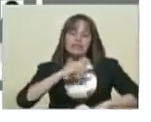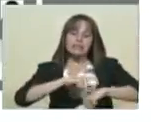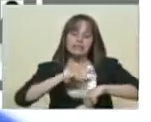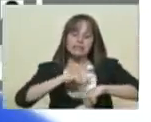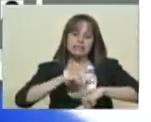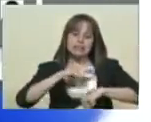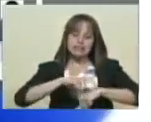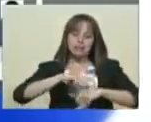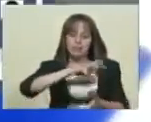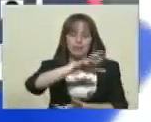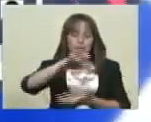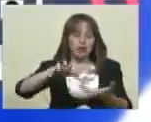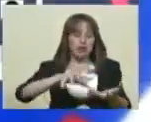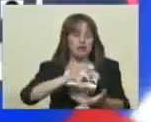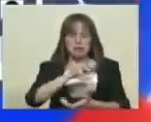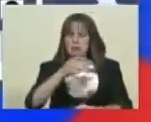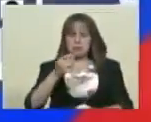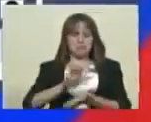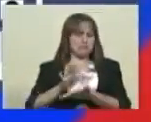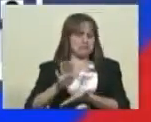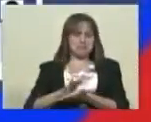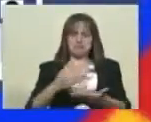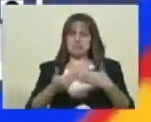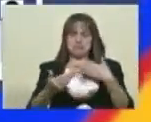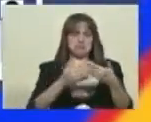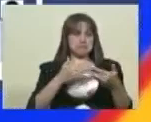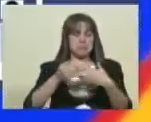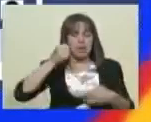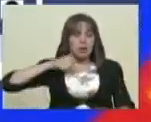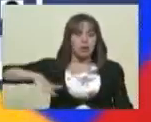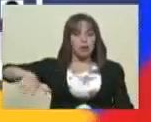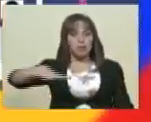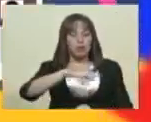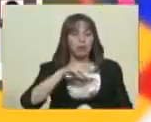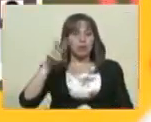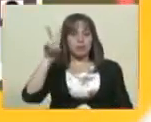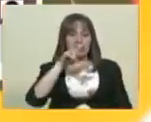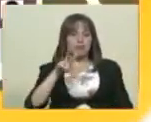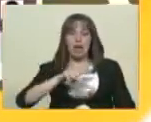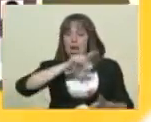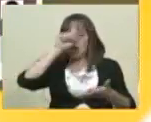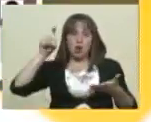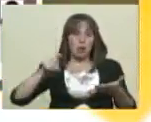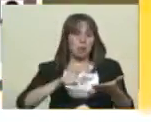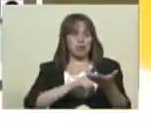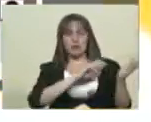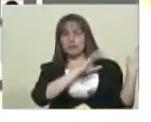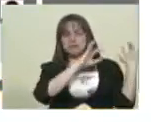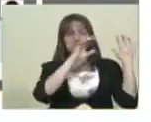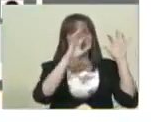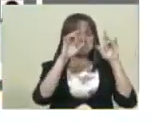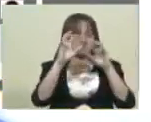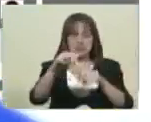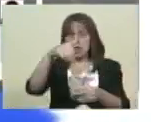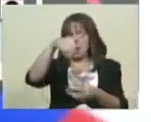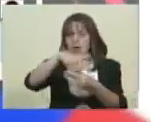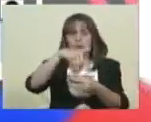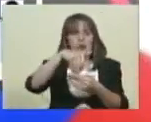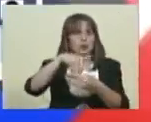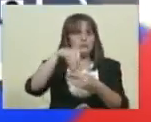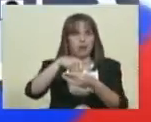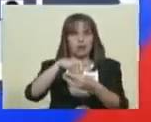difíciles, nuestro pueblo, el pueblo de Venezuela entero, ha salido en tranquilidad a votar.